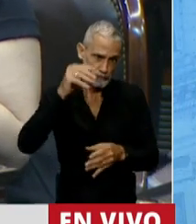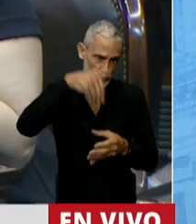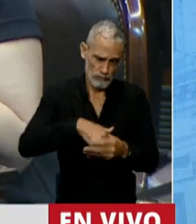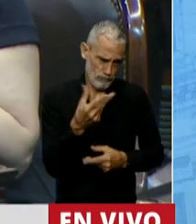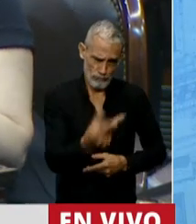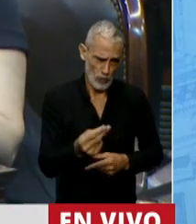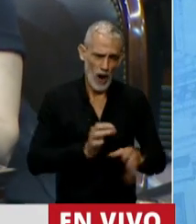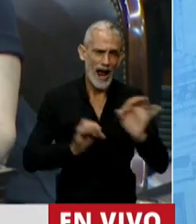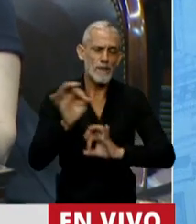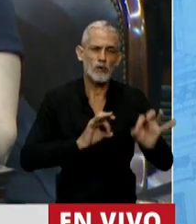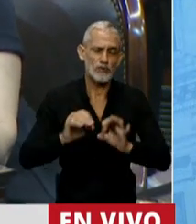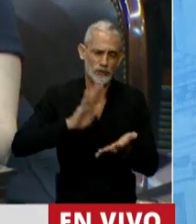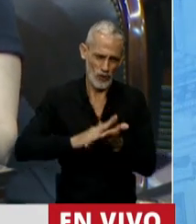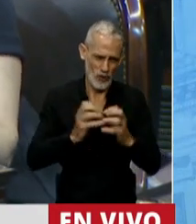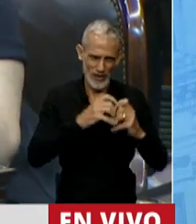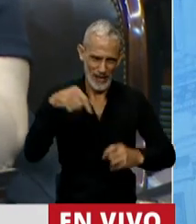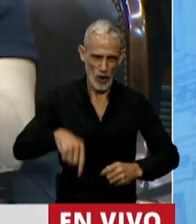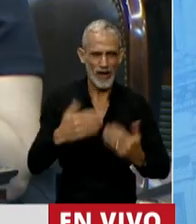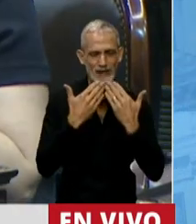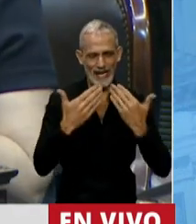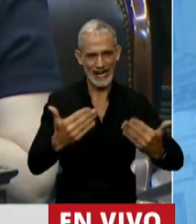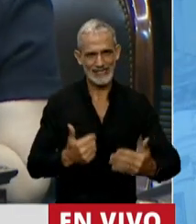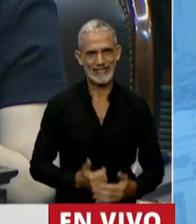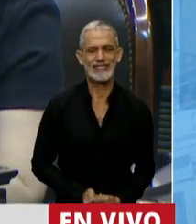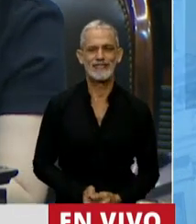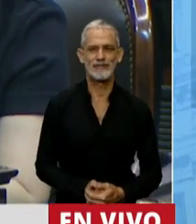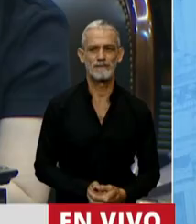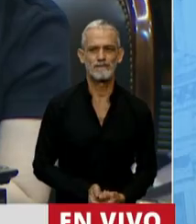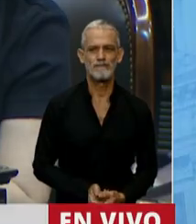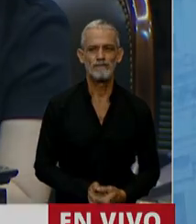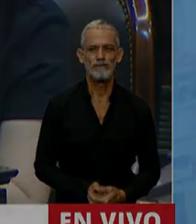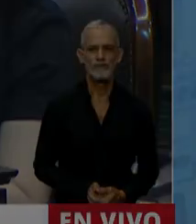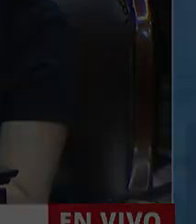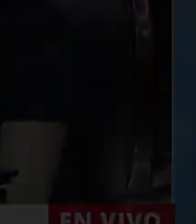negativo al proyecto en tratamiento de... Gracias, señor presidente. Gracias, diputada.